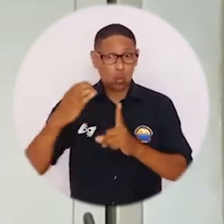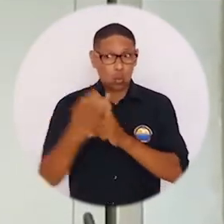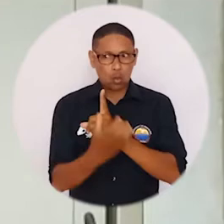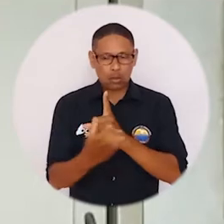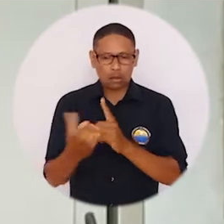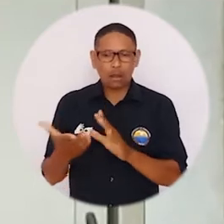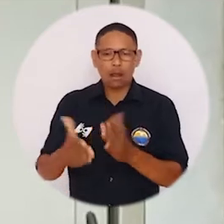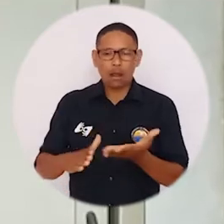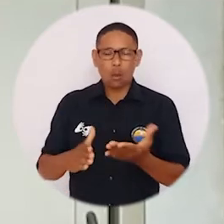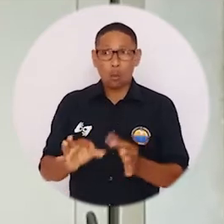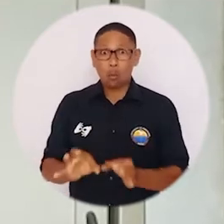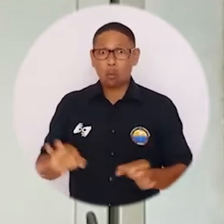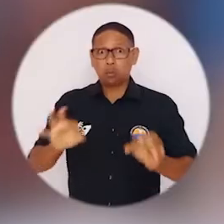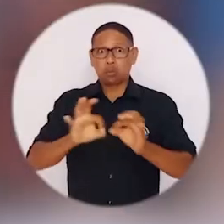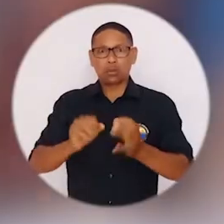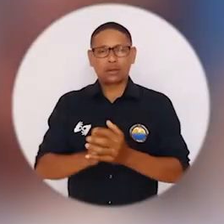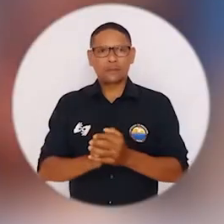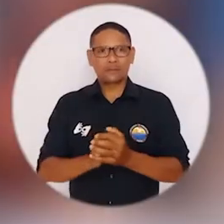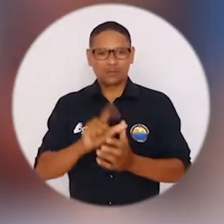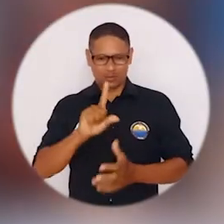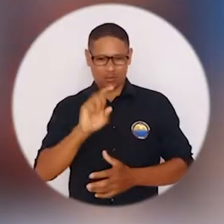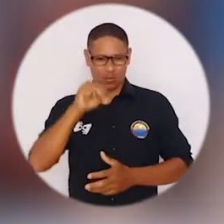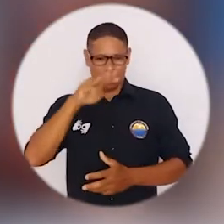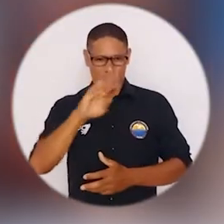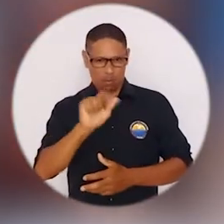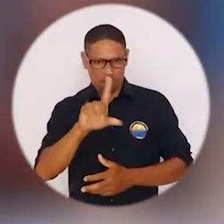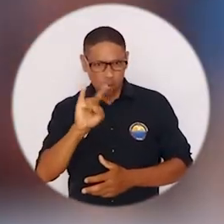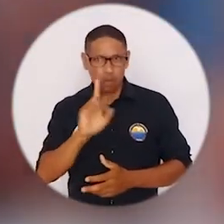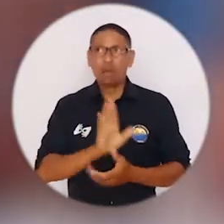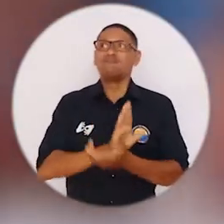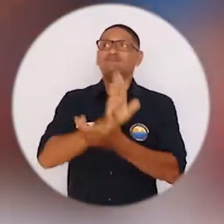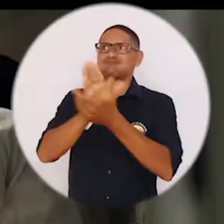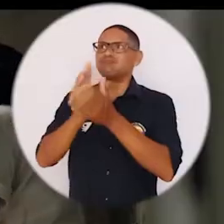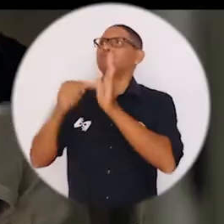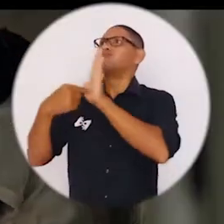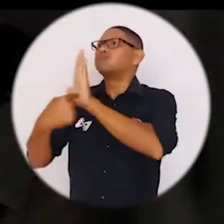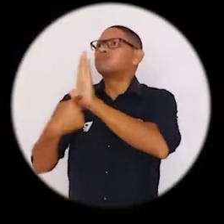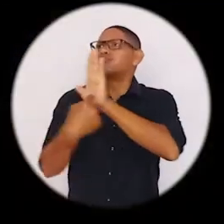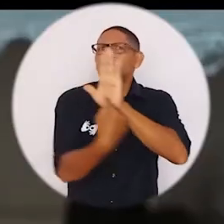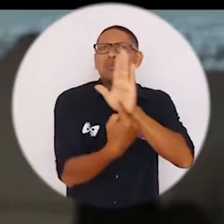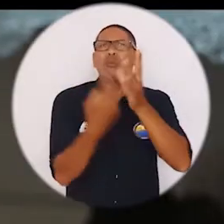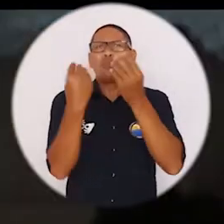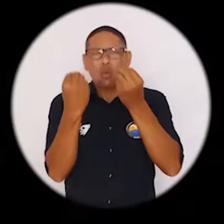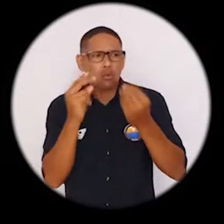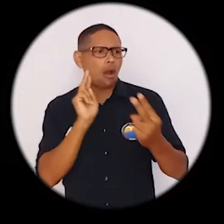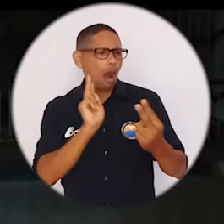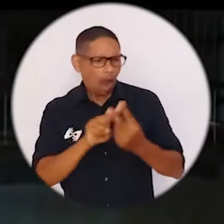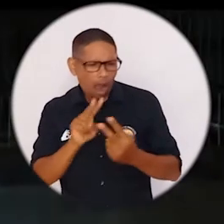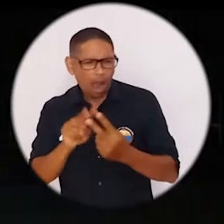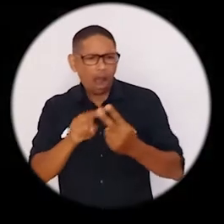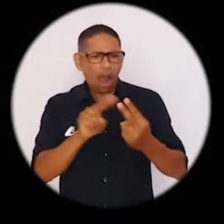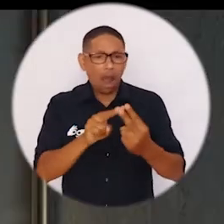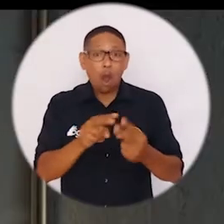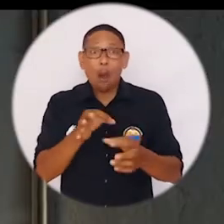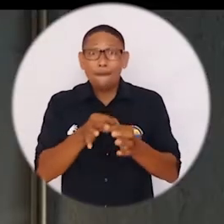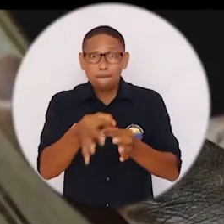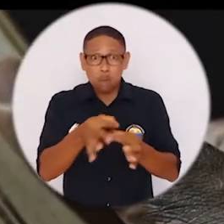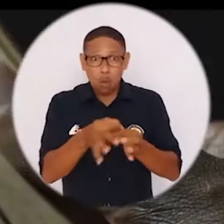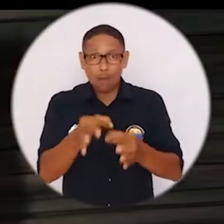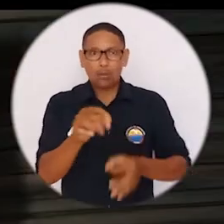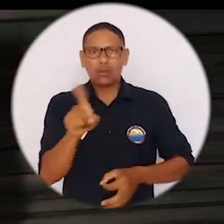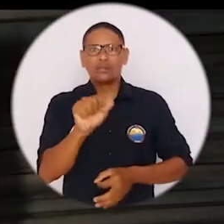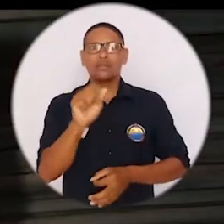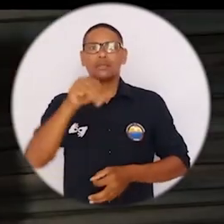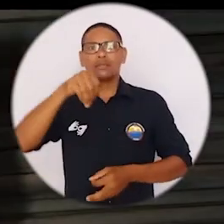muerte para los palenqueros. Con Lumbalú, diversos lugares del mundo han conocido la cosmovisión de la muerte en la comunidad de San